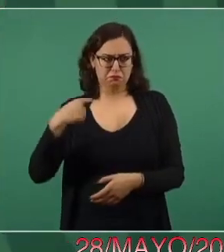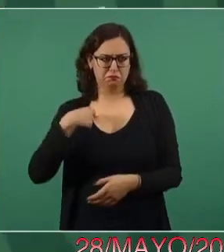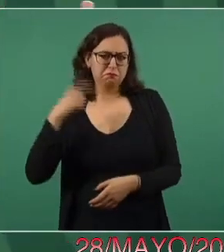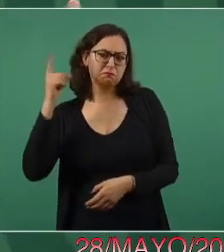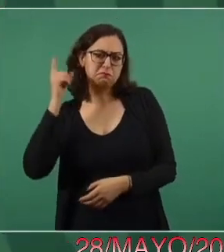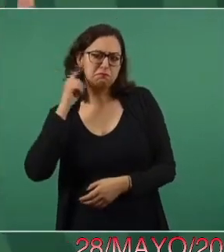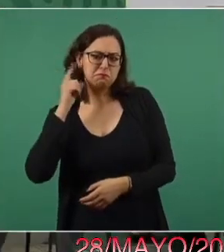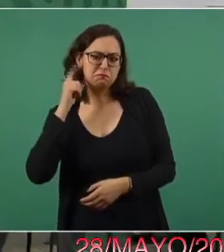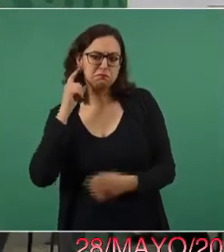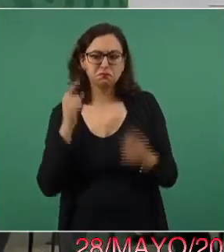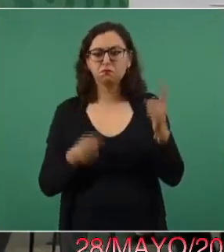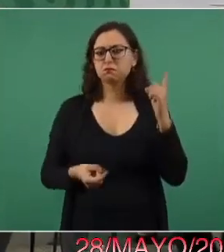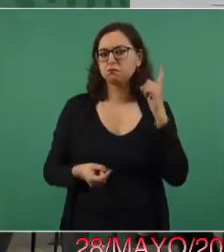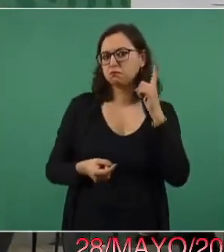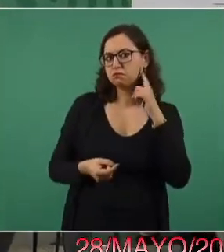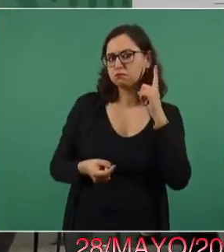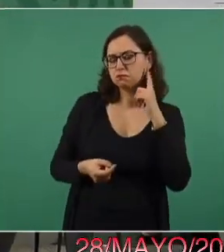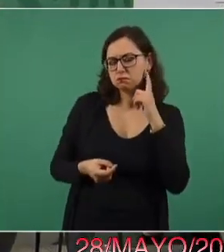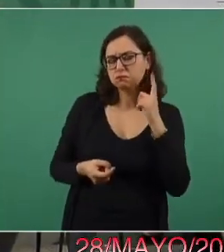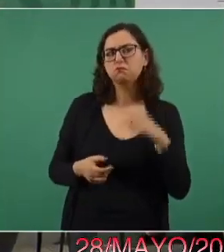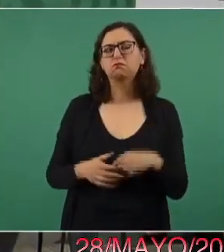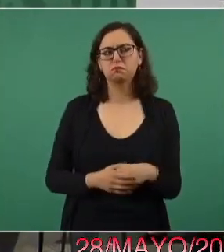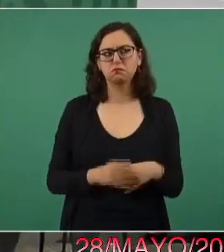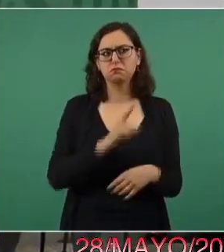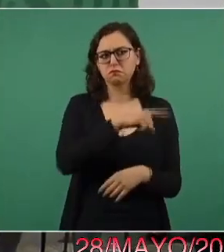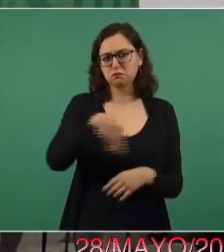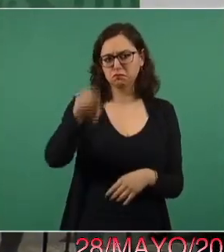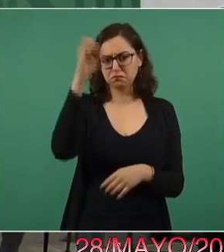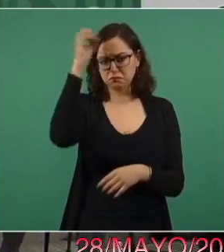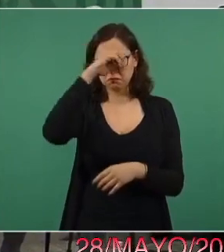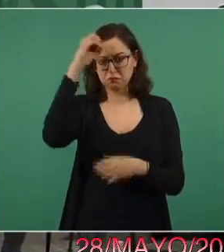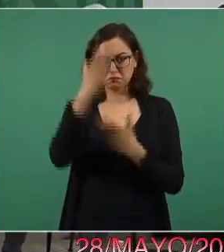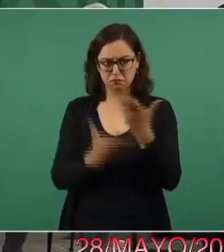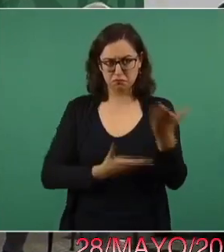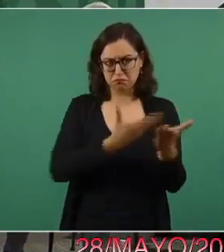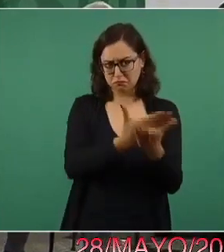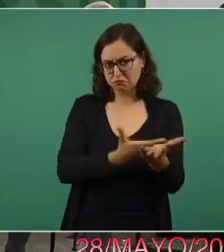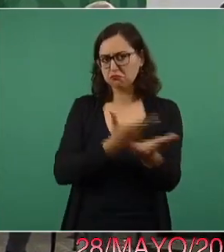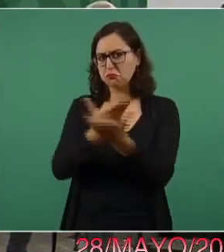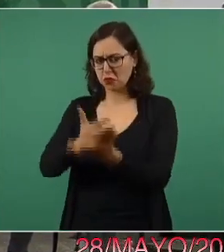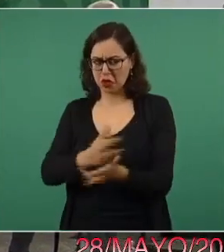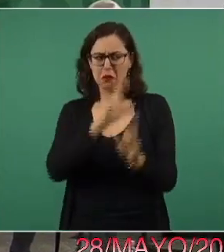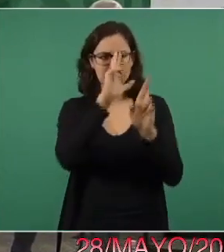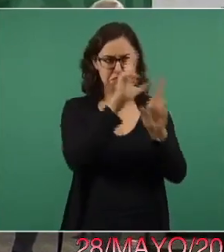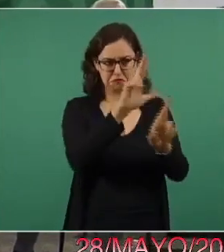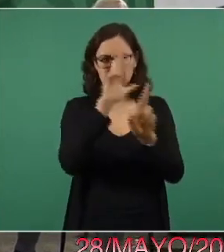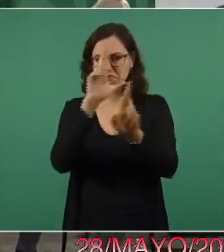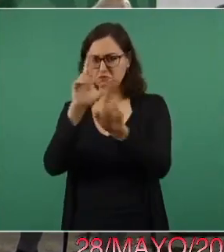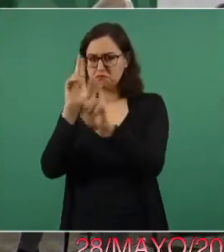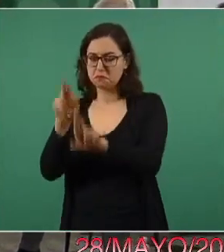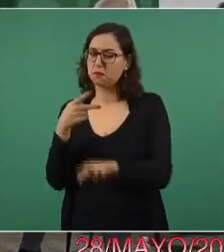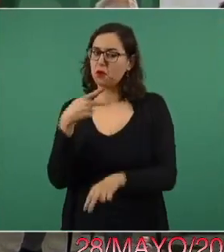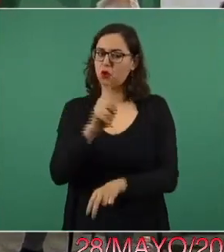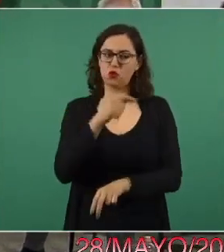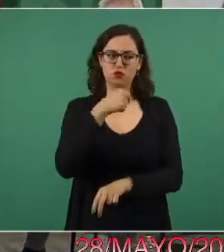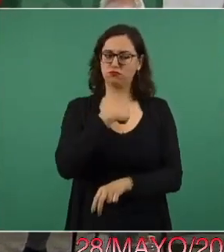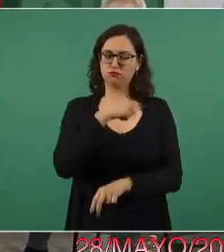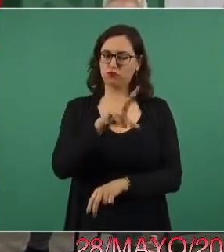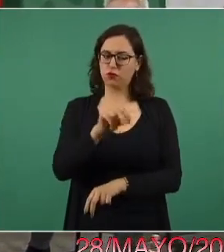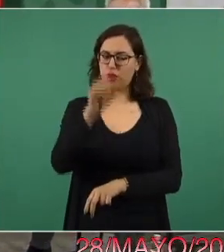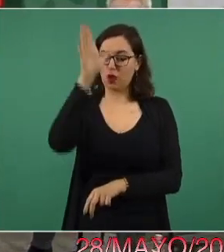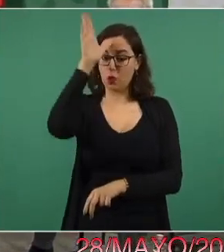proponen y yo respeto ese punto de vista, pero no lo comparto. Es decir, vamos a esperarnos